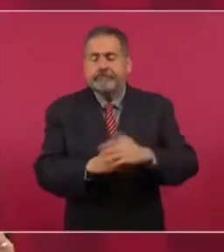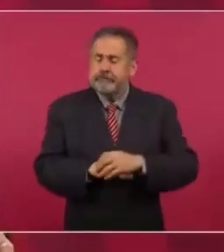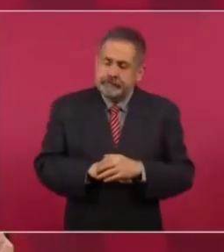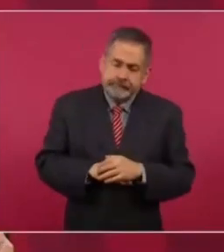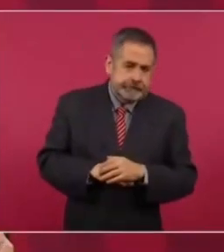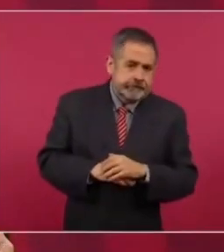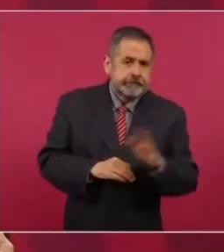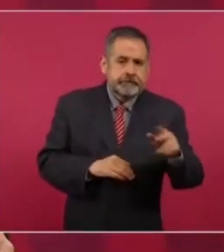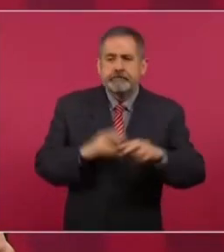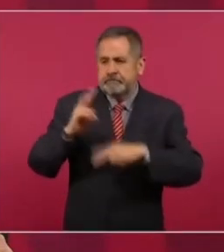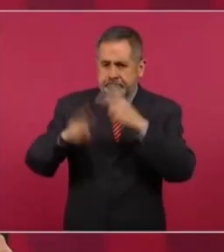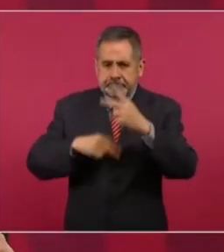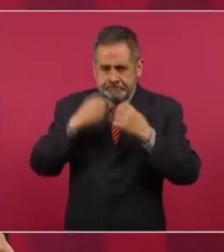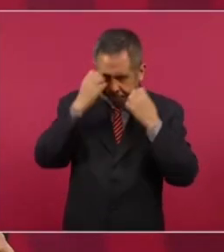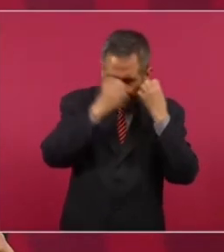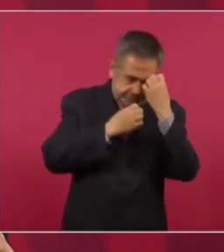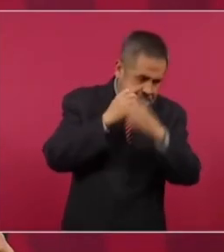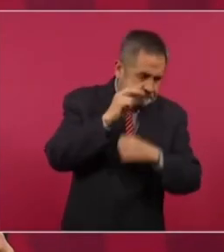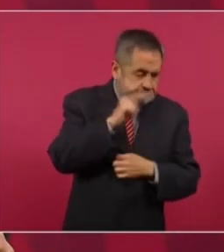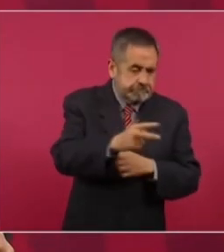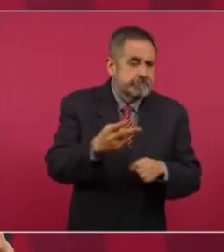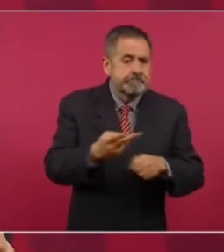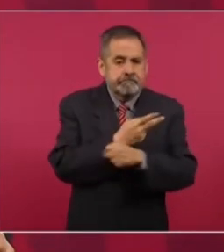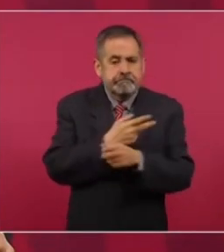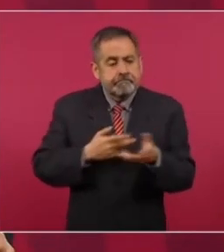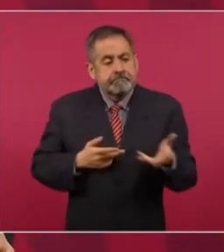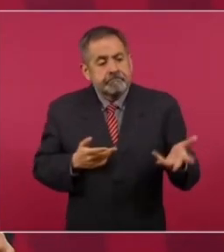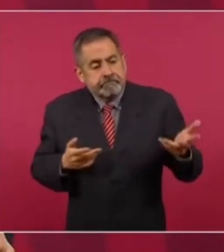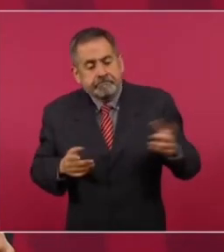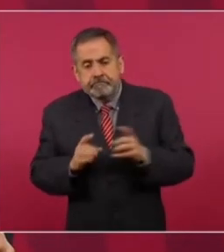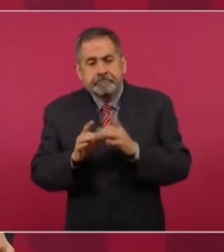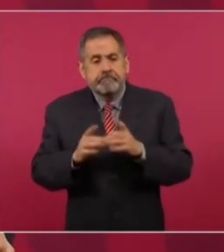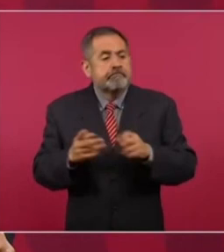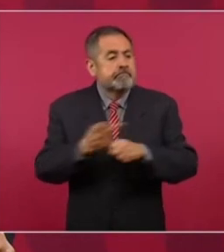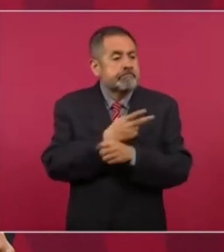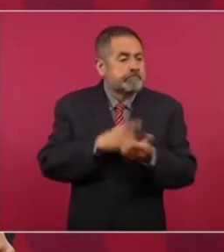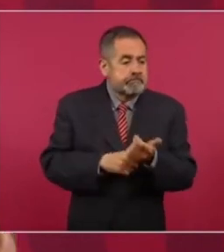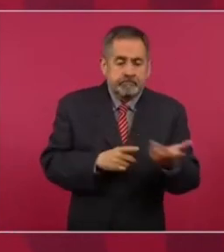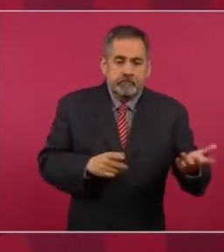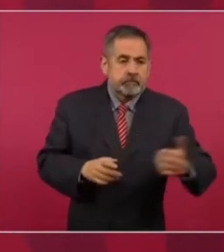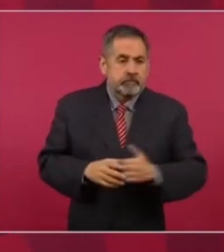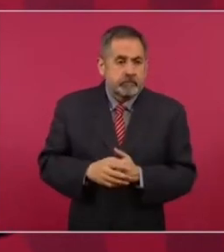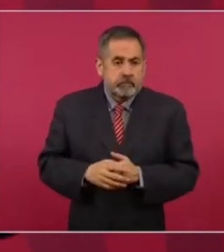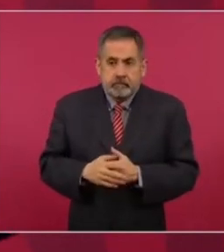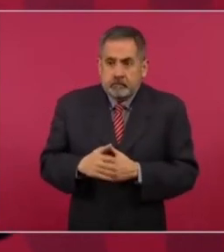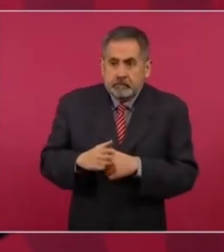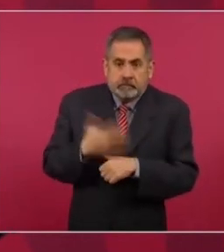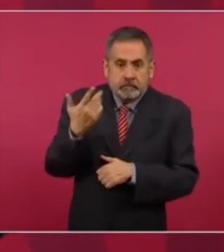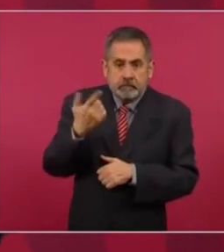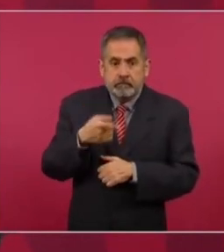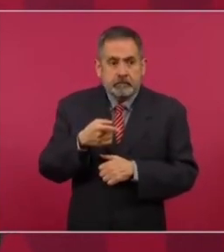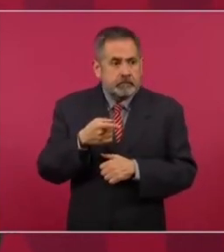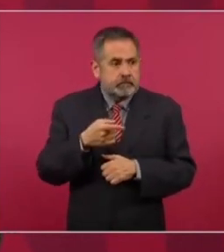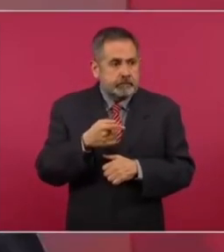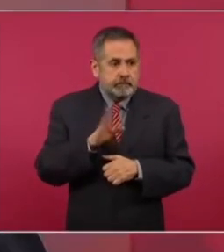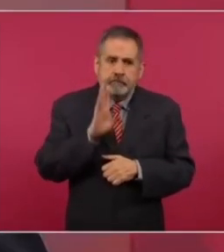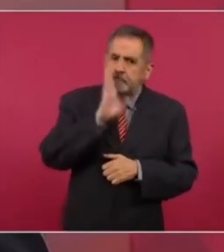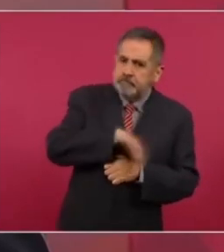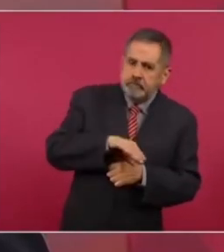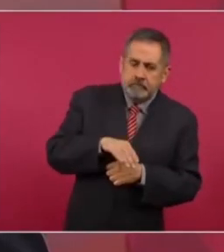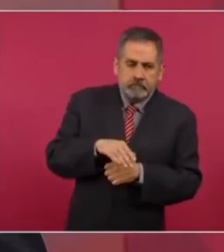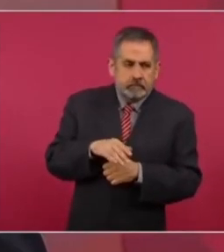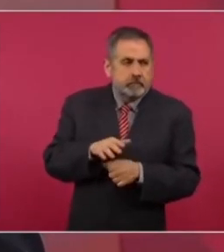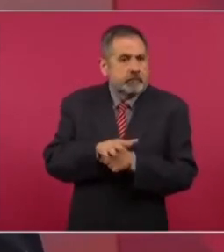van a hacer el dictamen sobre lo que sucedió que fue lo que no se hizo bien